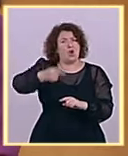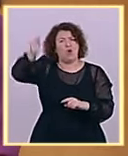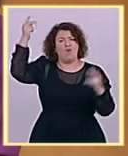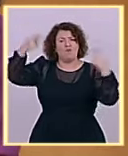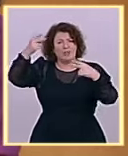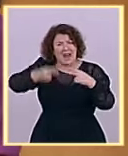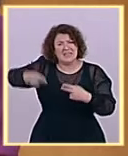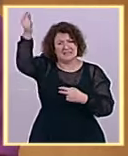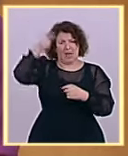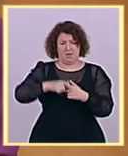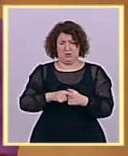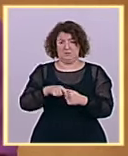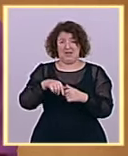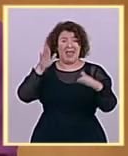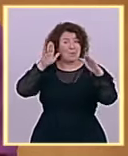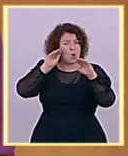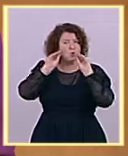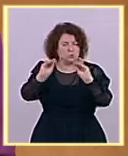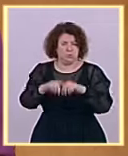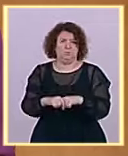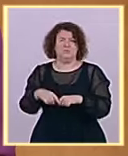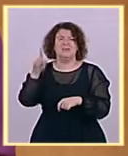unilateral de independencia en Cataluña.